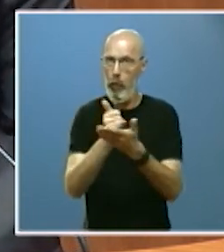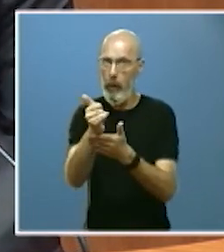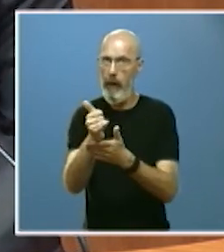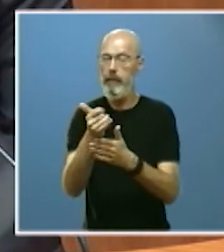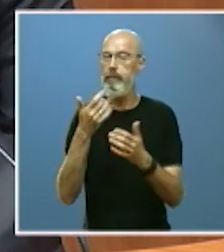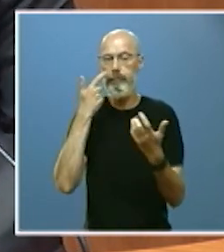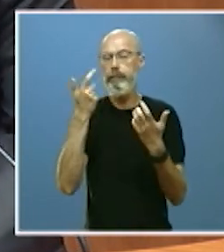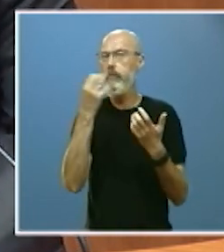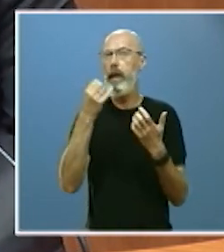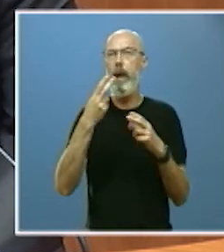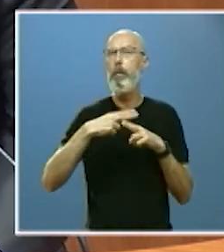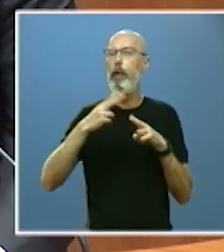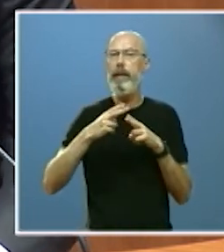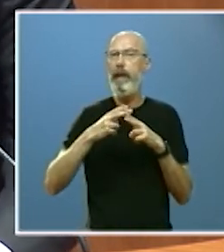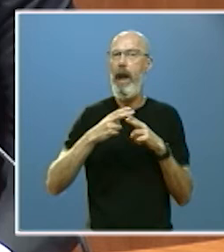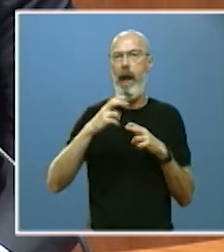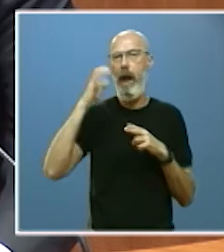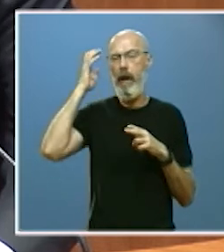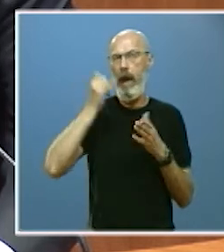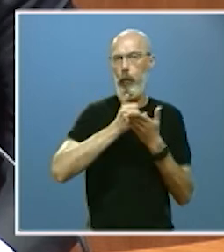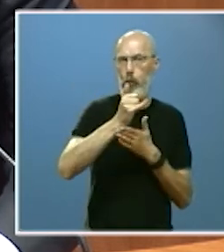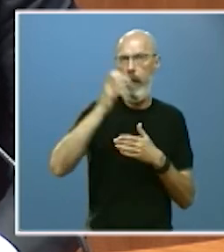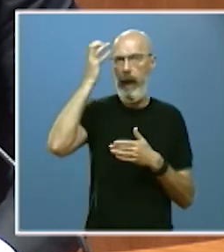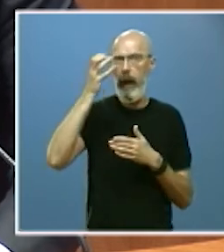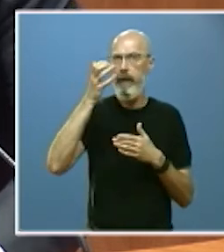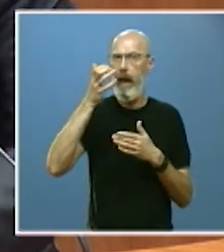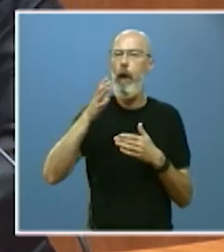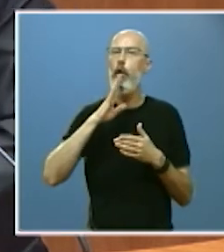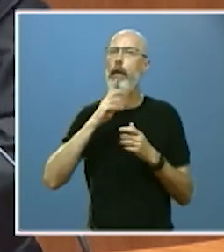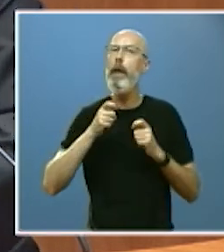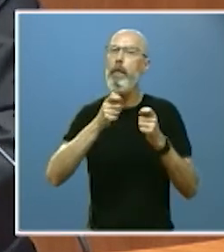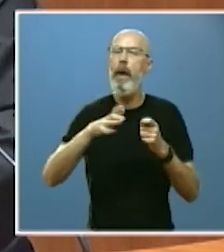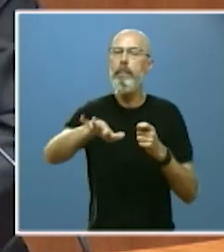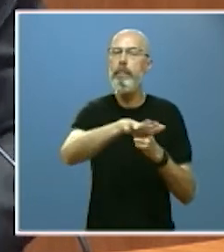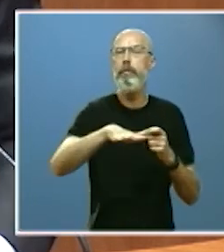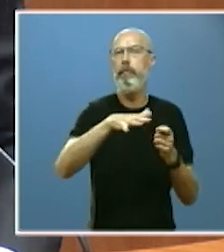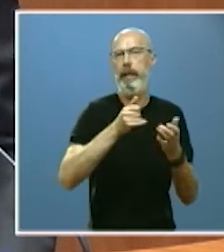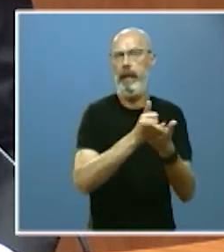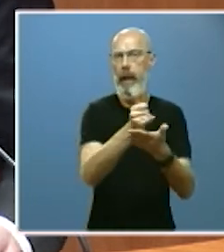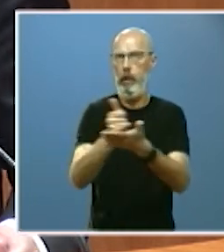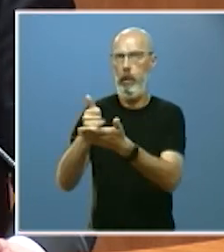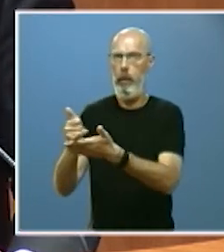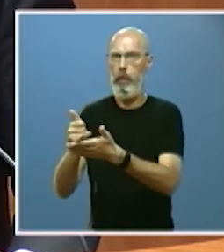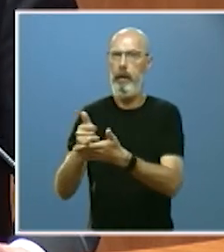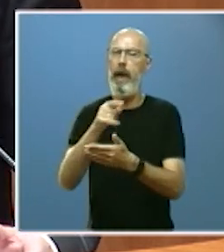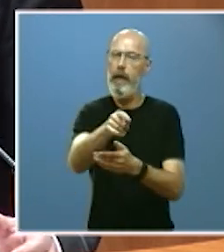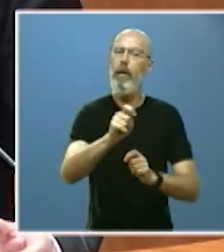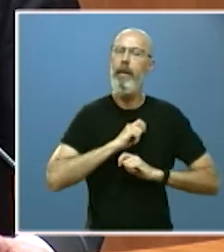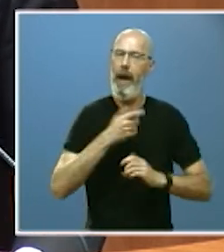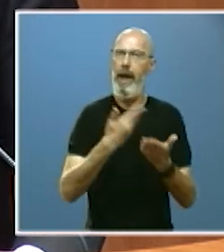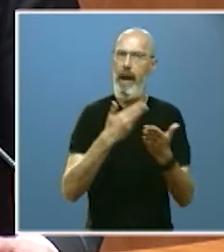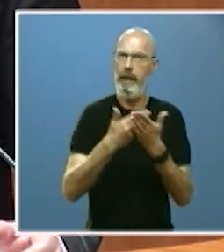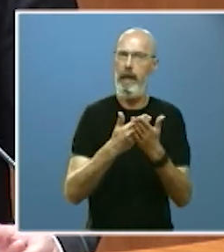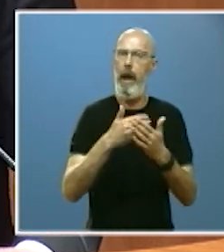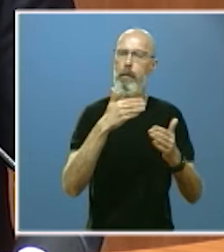políticas de agricultura y ganadería se aplican en ese territorio que es garantía de la producción y abastecimiento de los